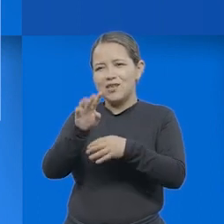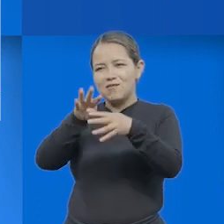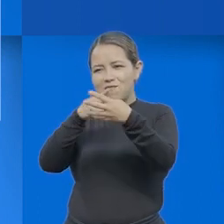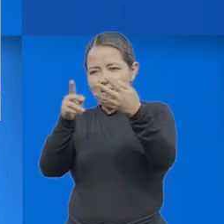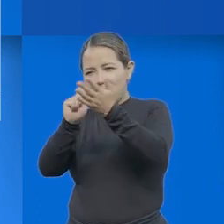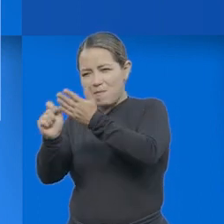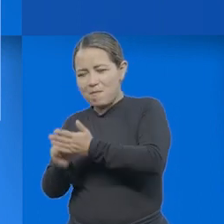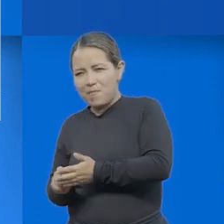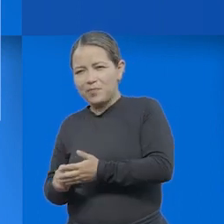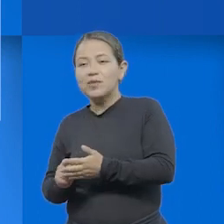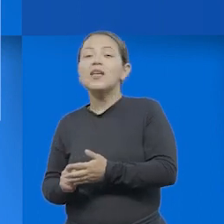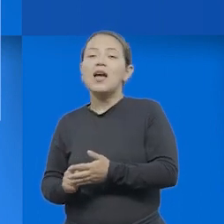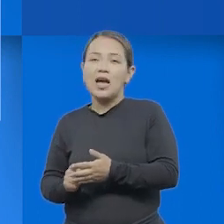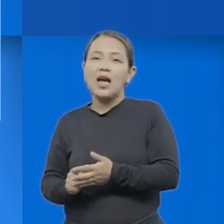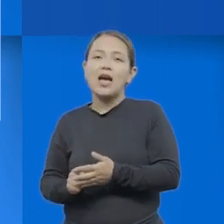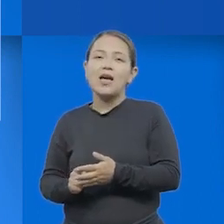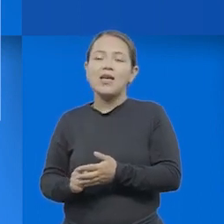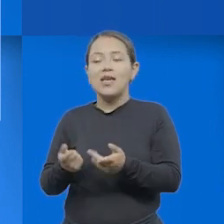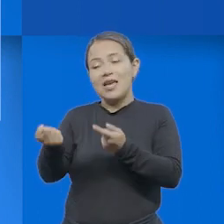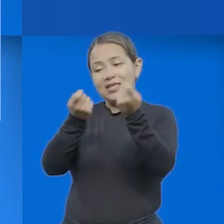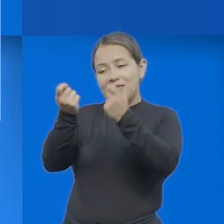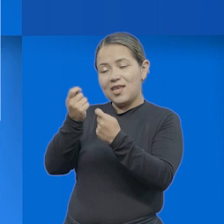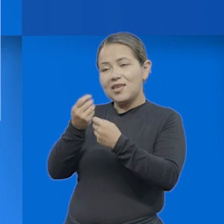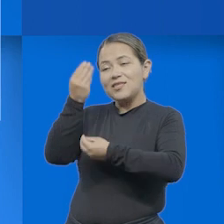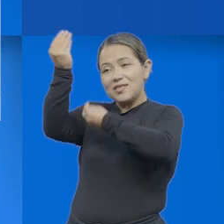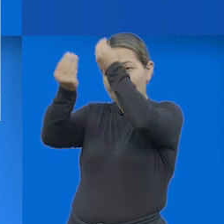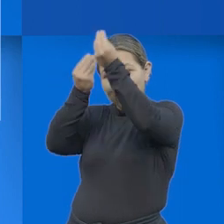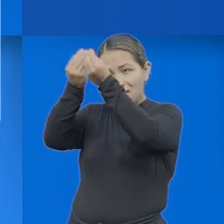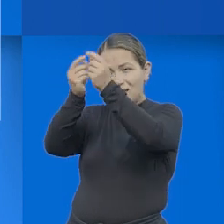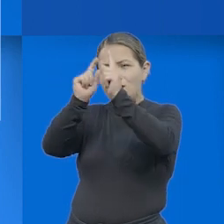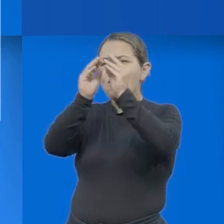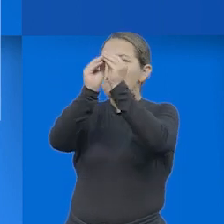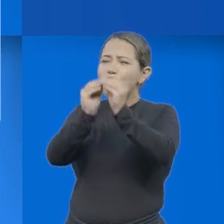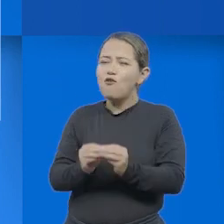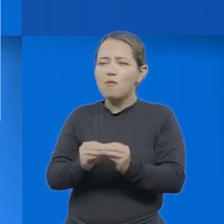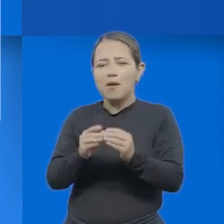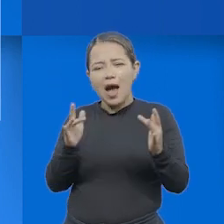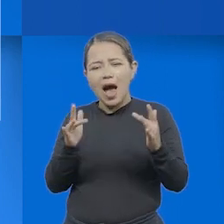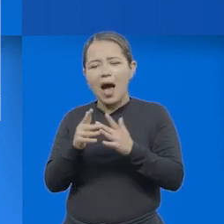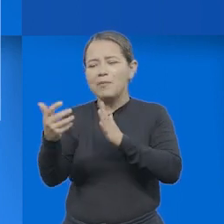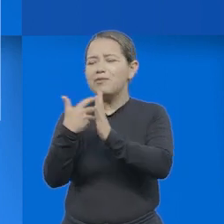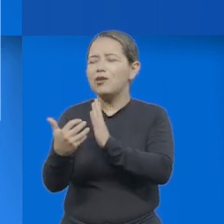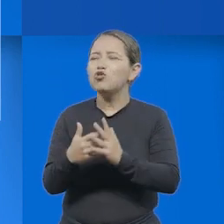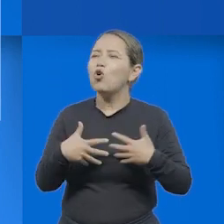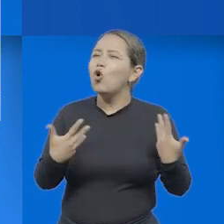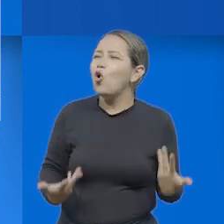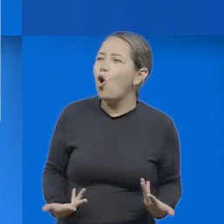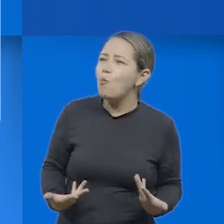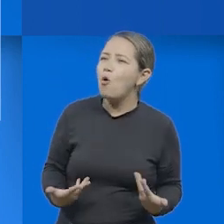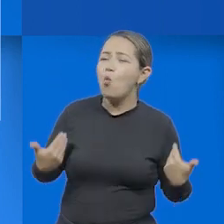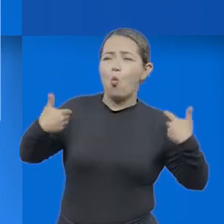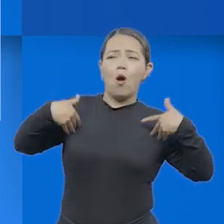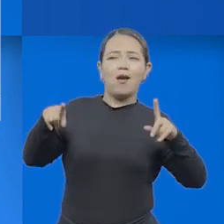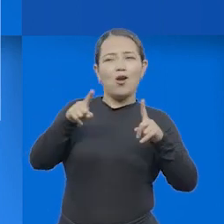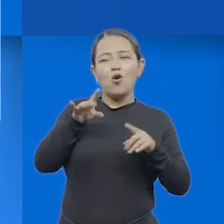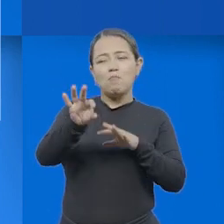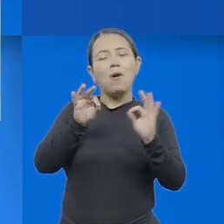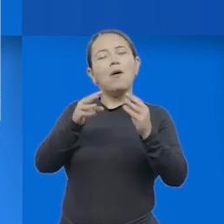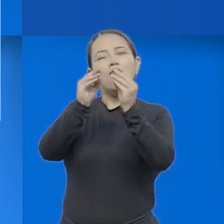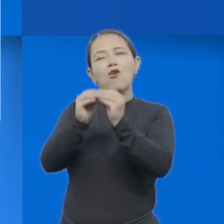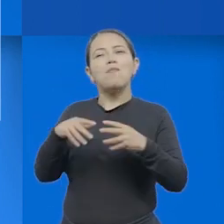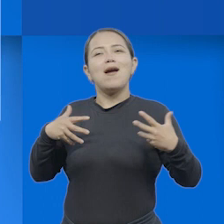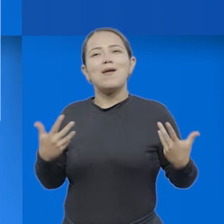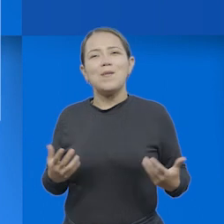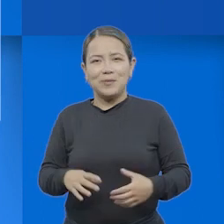de planificación, y en las estrategias de creación sería multimodalidad textual, seleccionar el formato del texto y la preparación.